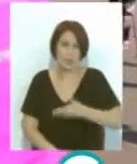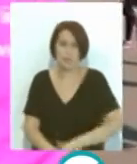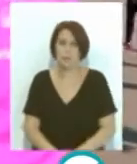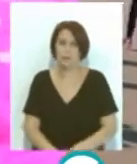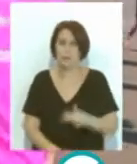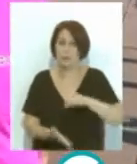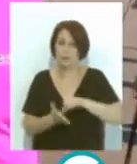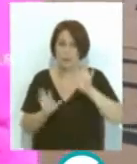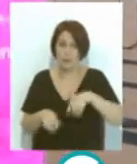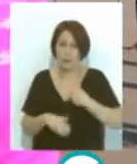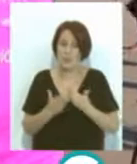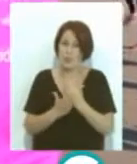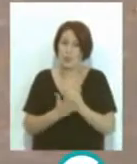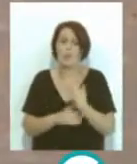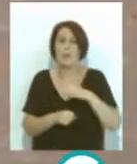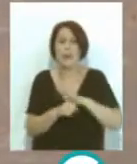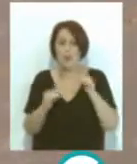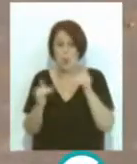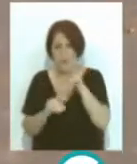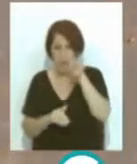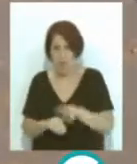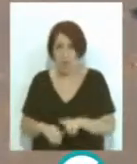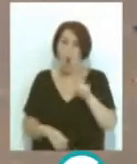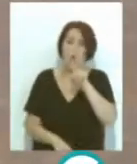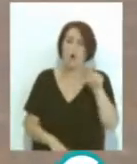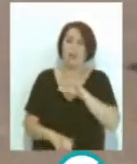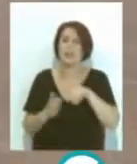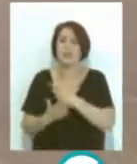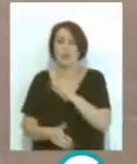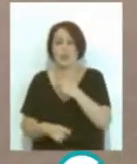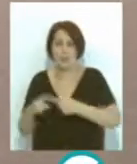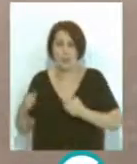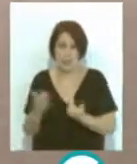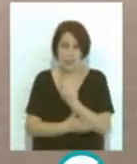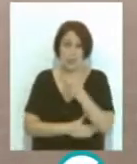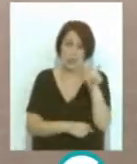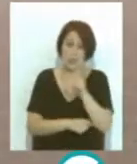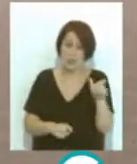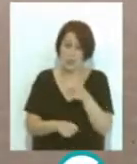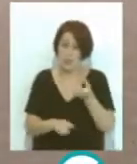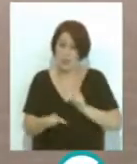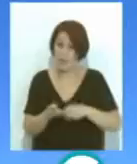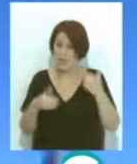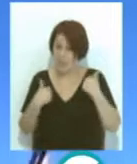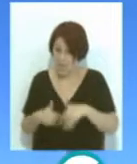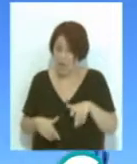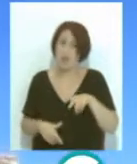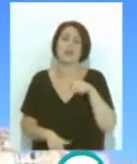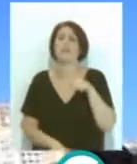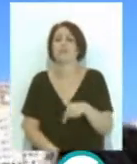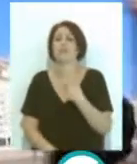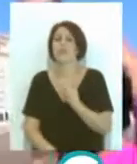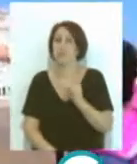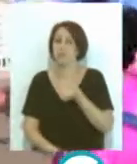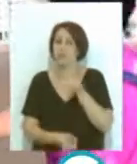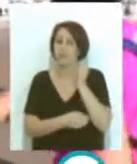En la capital las sesiones se desarrollan los martes y jueves de 11 a 12 y media de la mañana. Las personas que ya participan de esta actividad dan